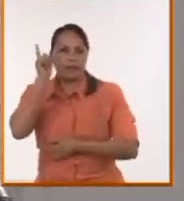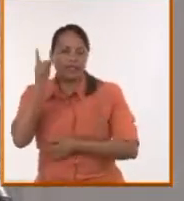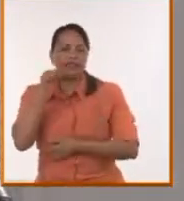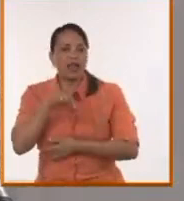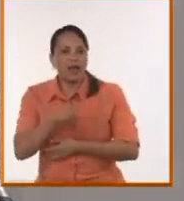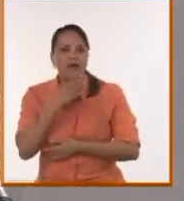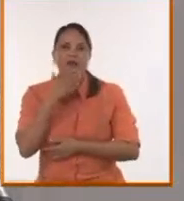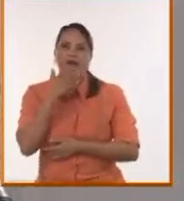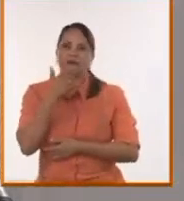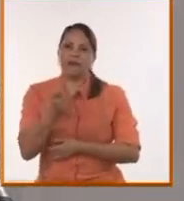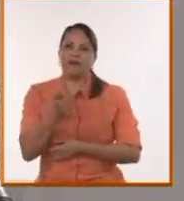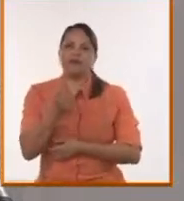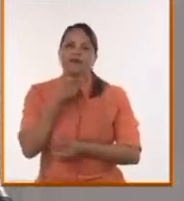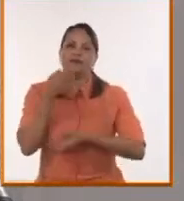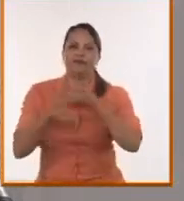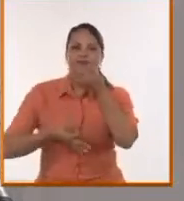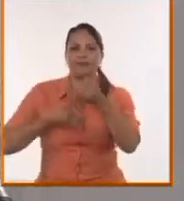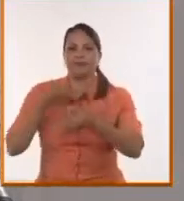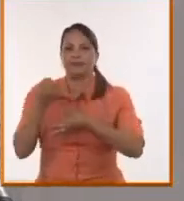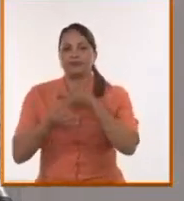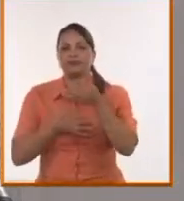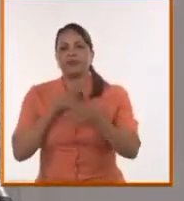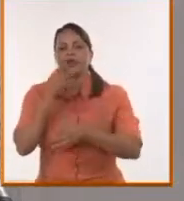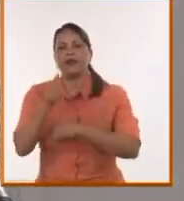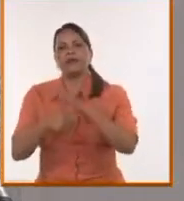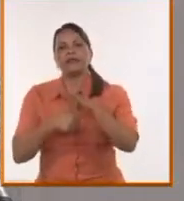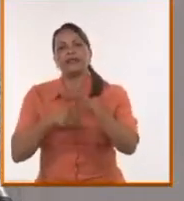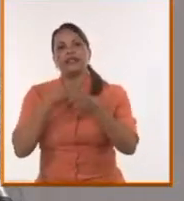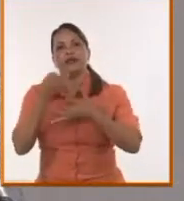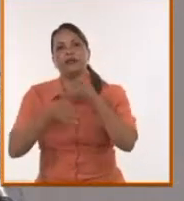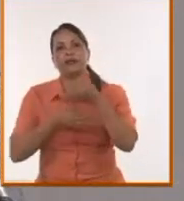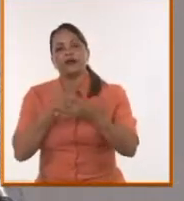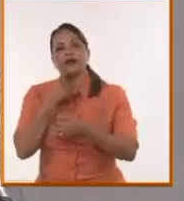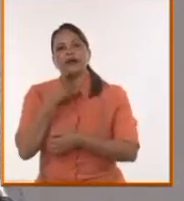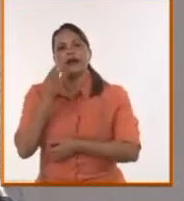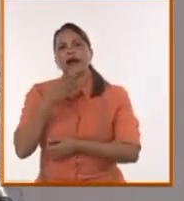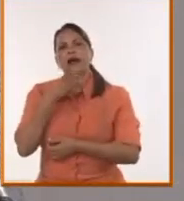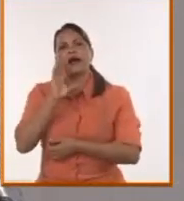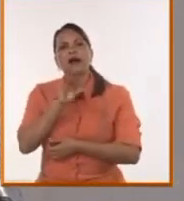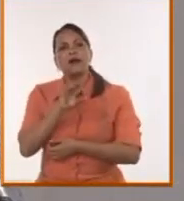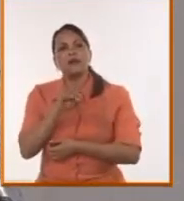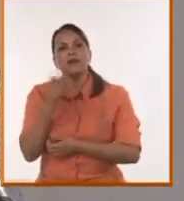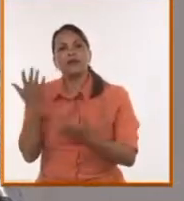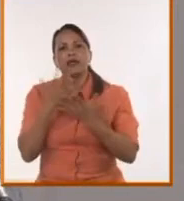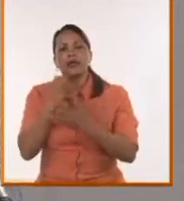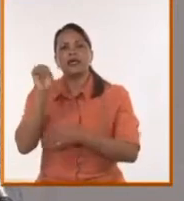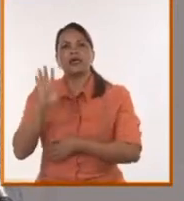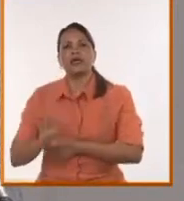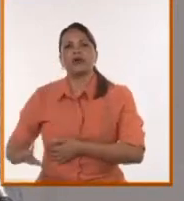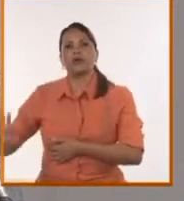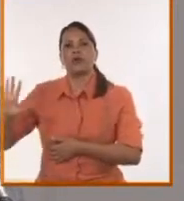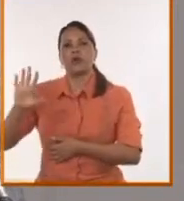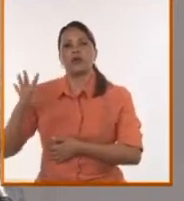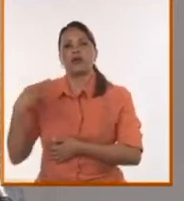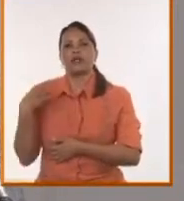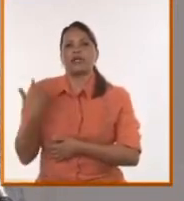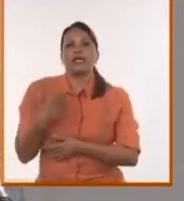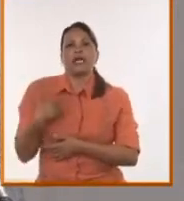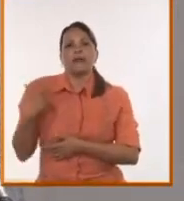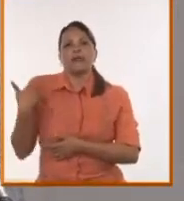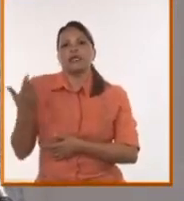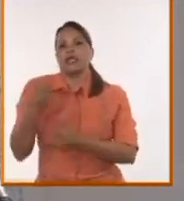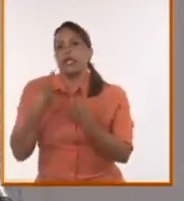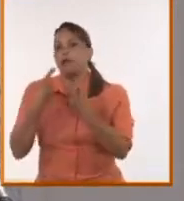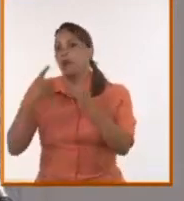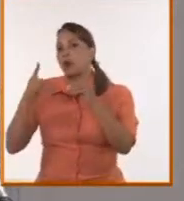importante, y así lo señalaba incluso el presidente. Hablamos de Europa, la que presume democracia, la que acusa a